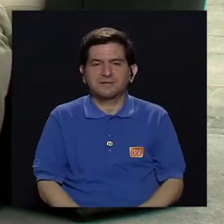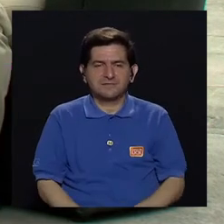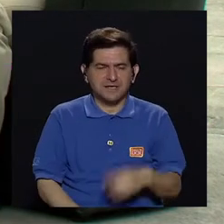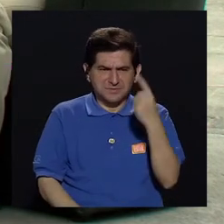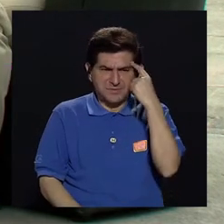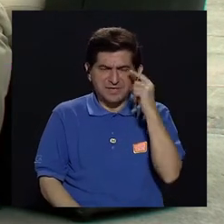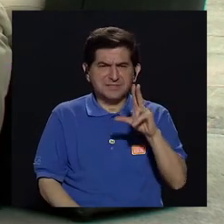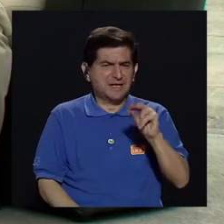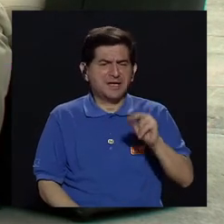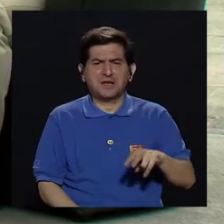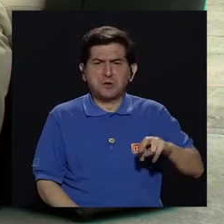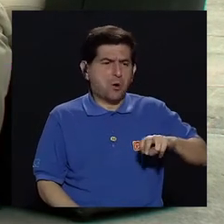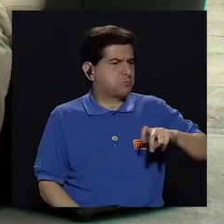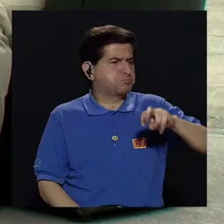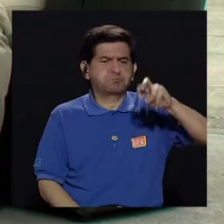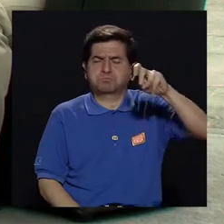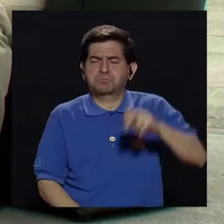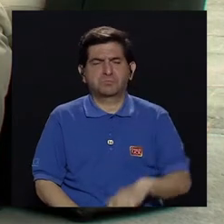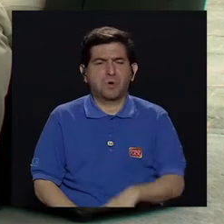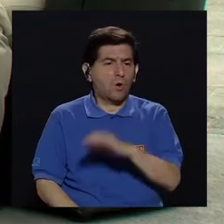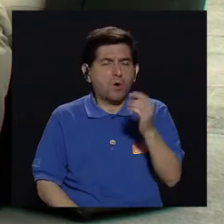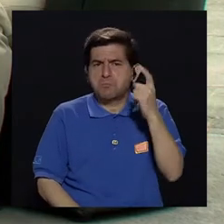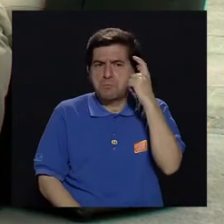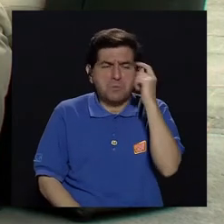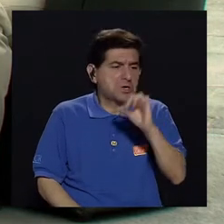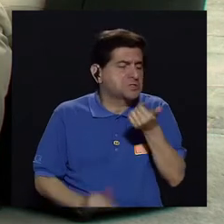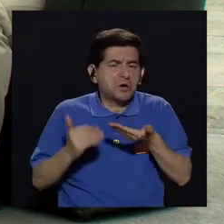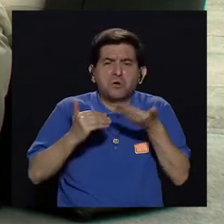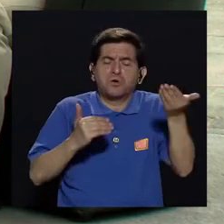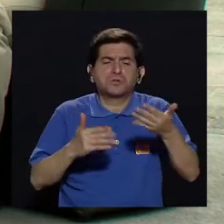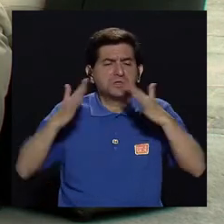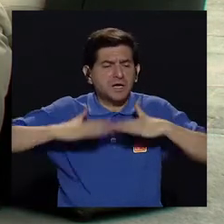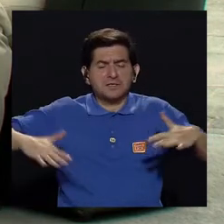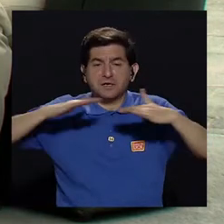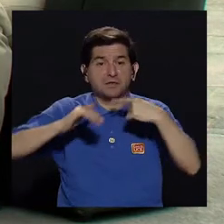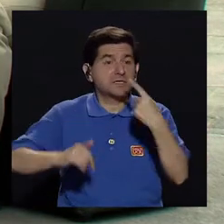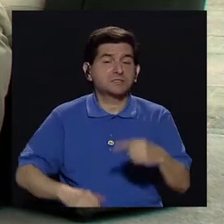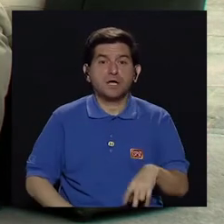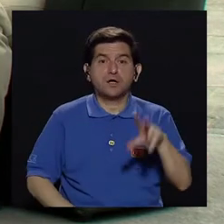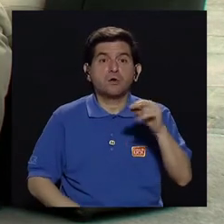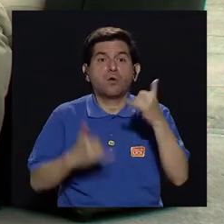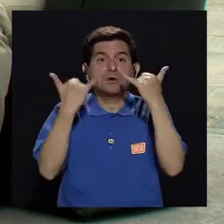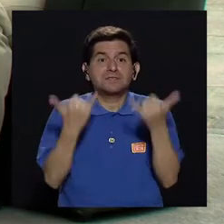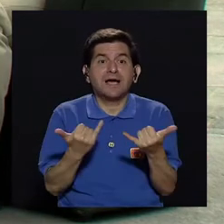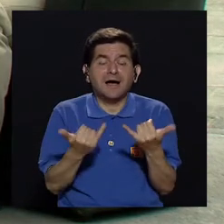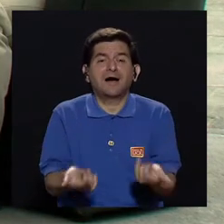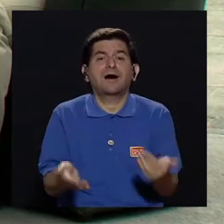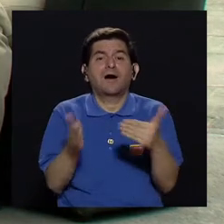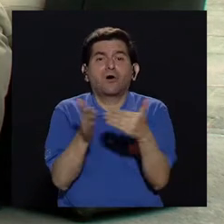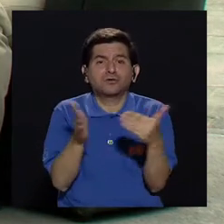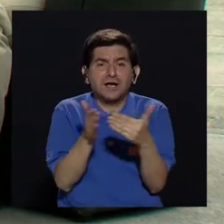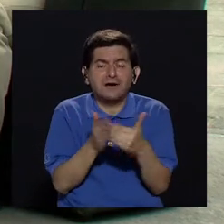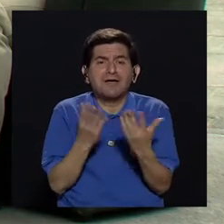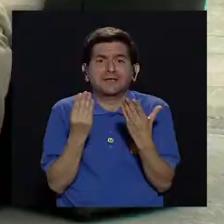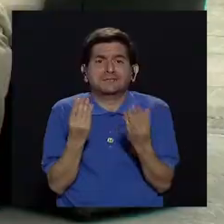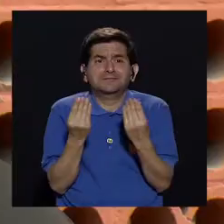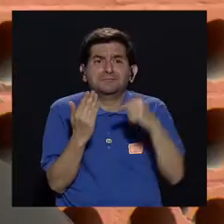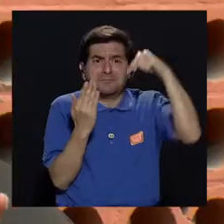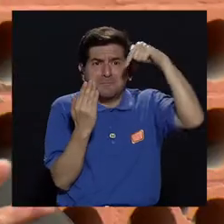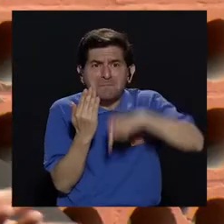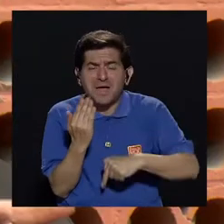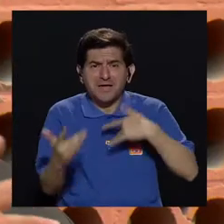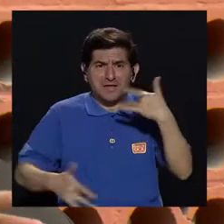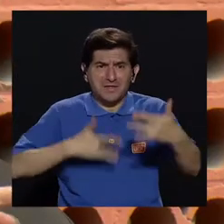vez subieron las escaleras muy rápido, ¿verdad? No consideran otros aspectos del ambiente, entonces dicen, me está dando un ataque de pánico,